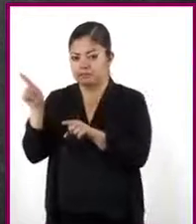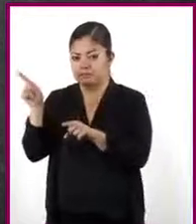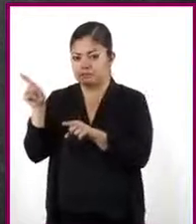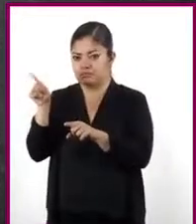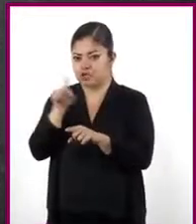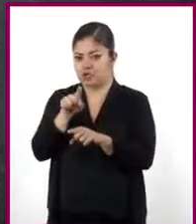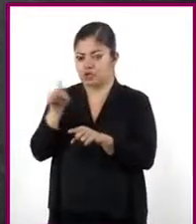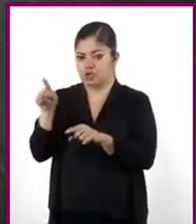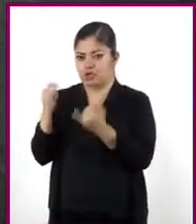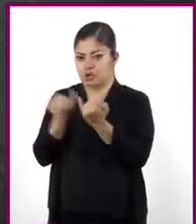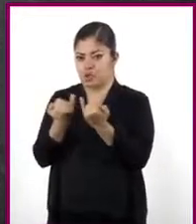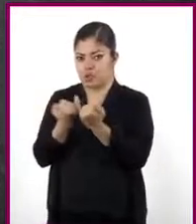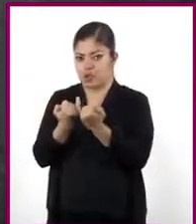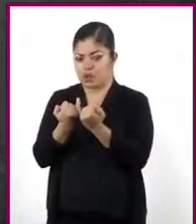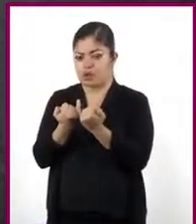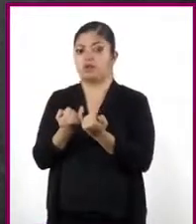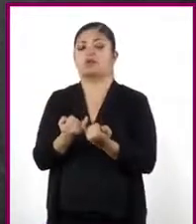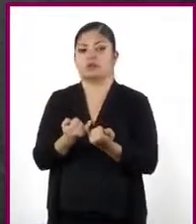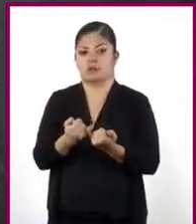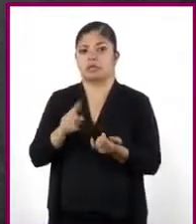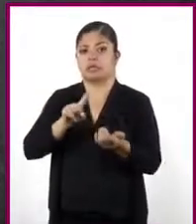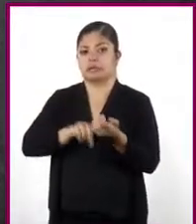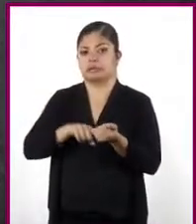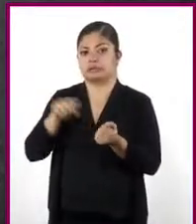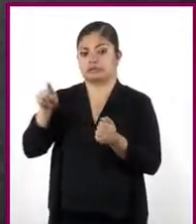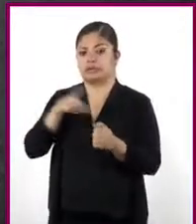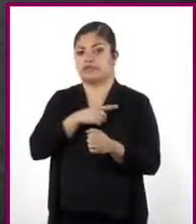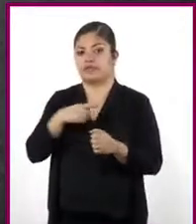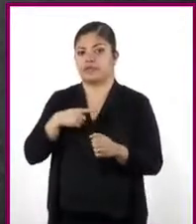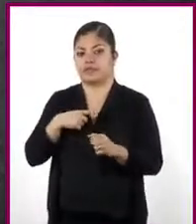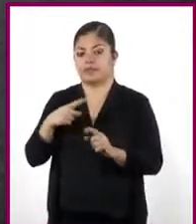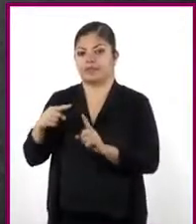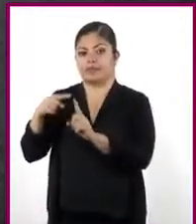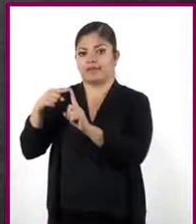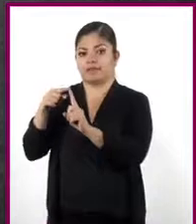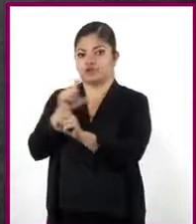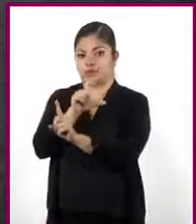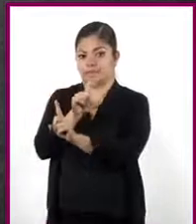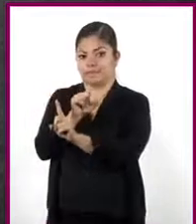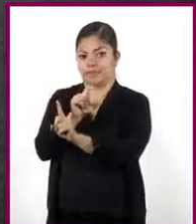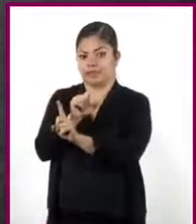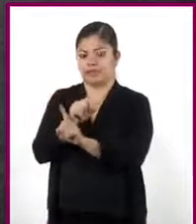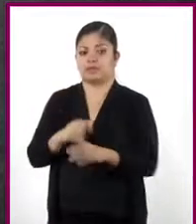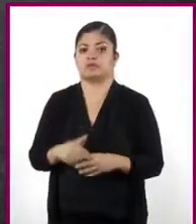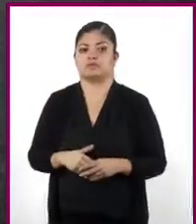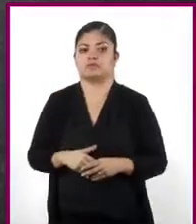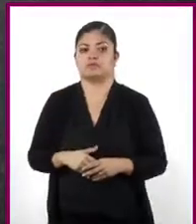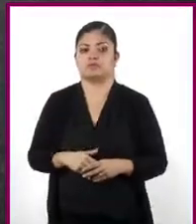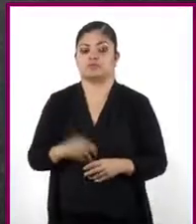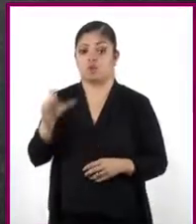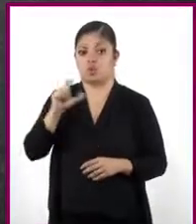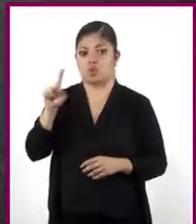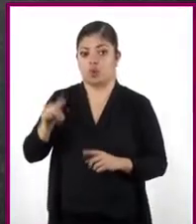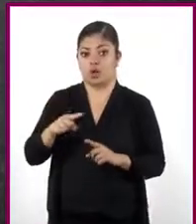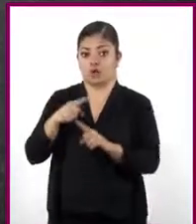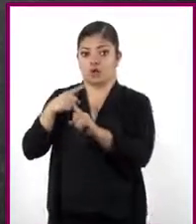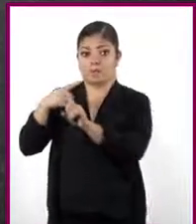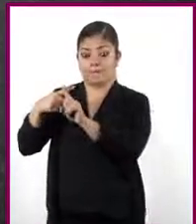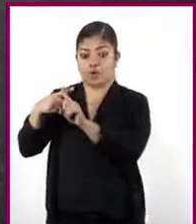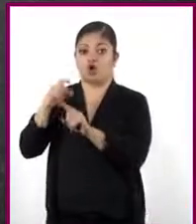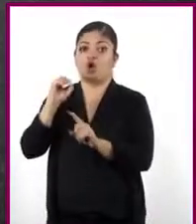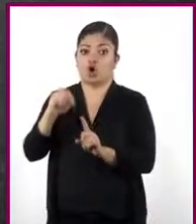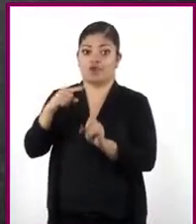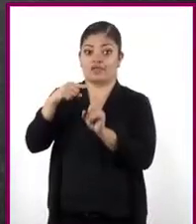signo igual. En este caso, los dividimos entre 20. Al multiplicar y dividir entre 20,